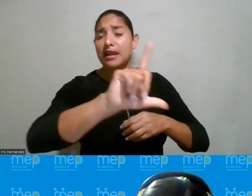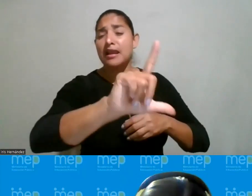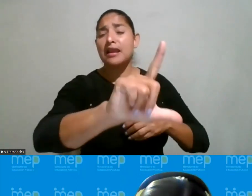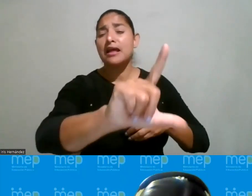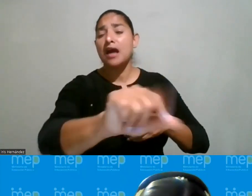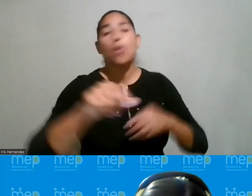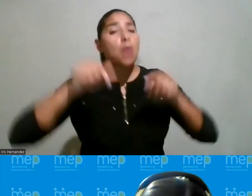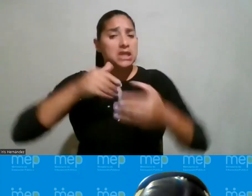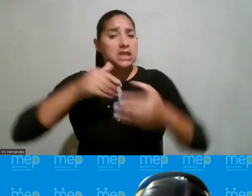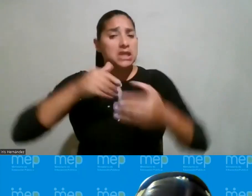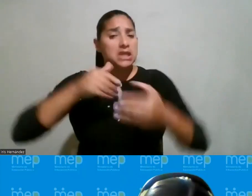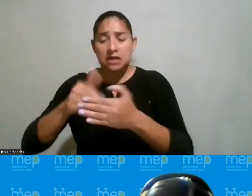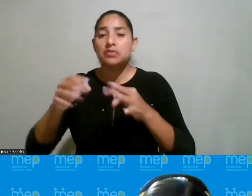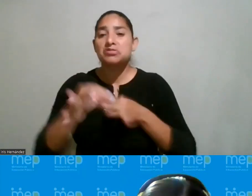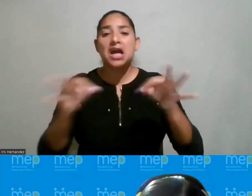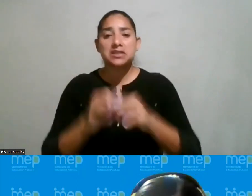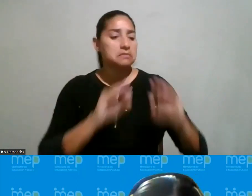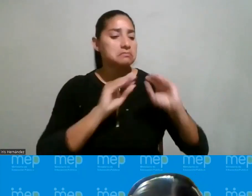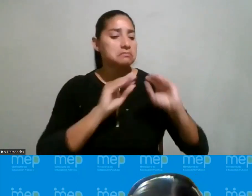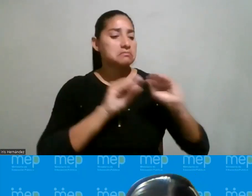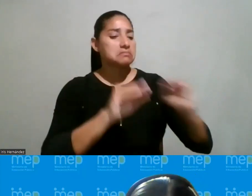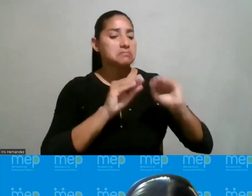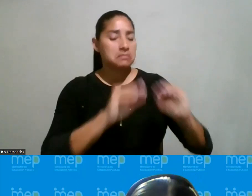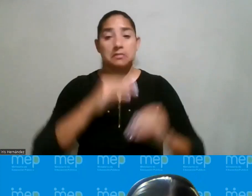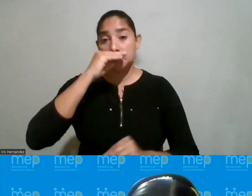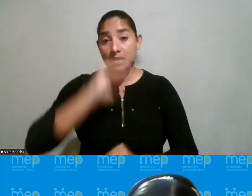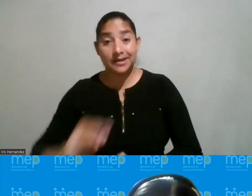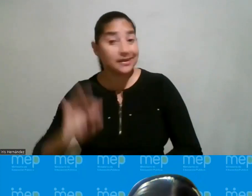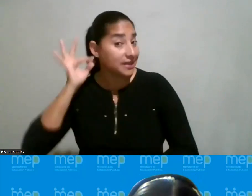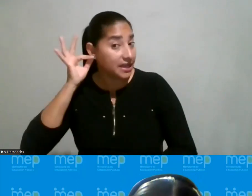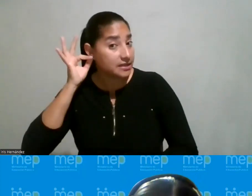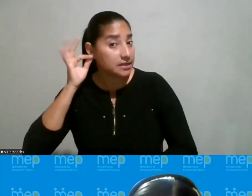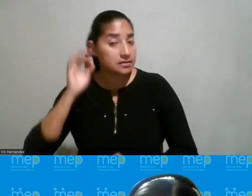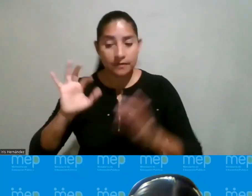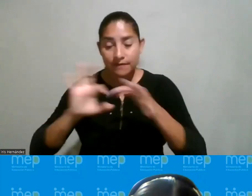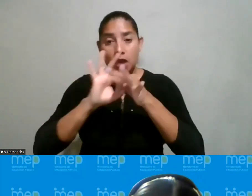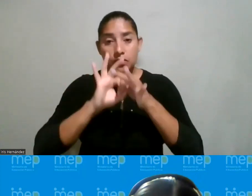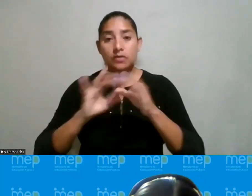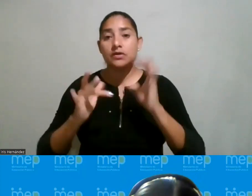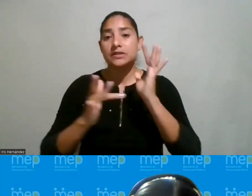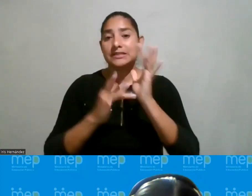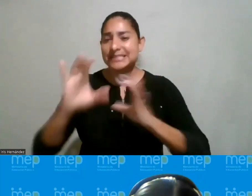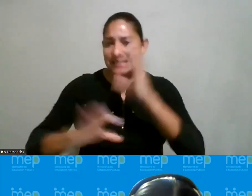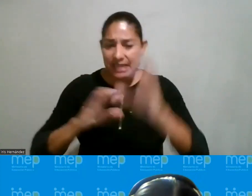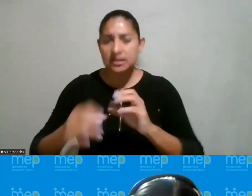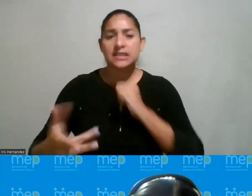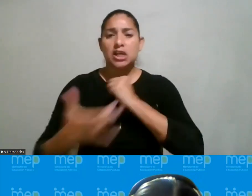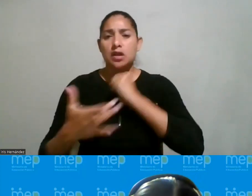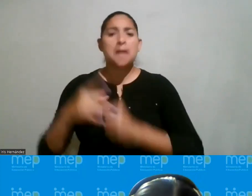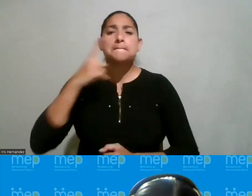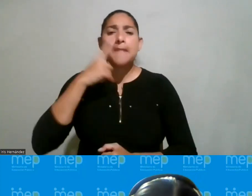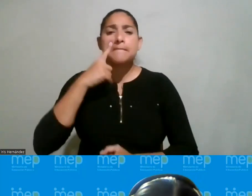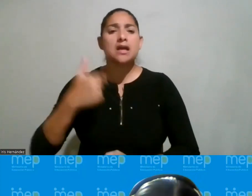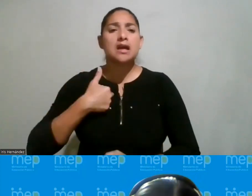talleres para niñas en ciencia y tecnología y recibimos reclamos de papás que dicen